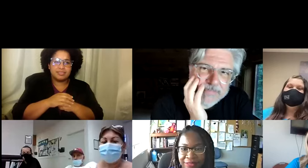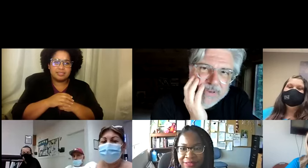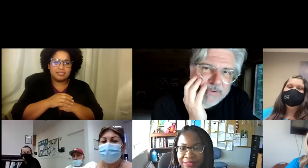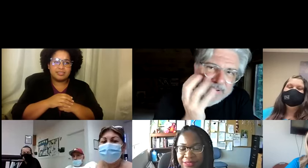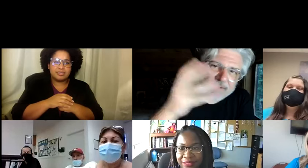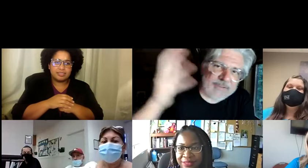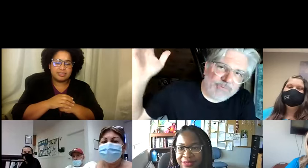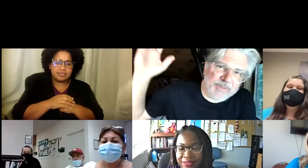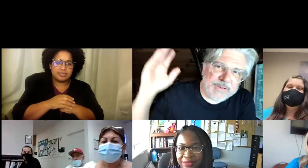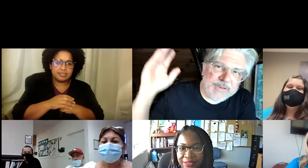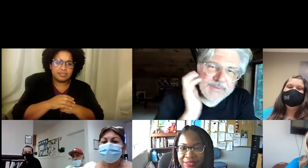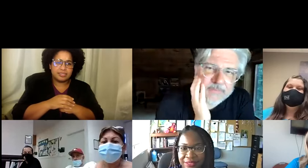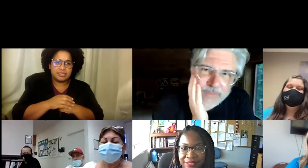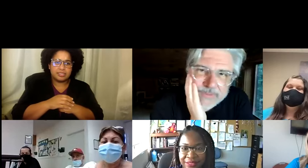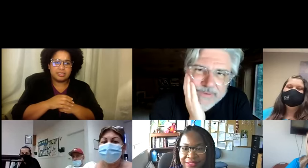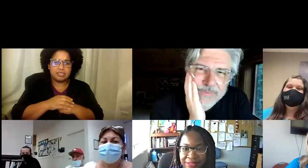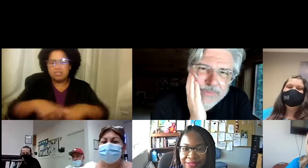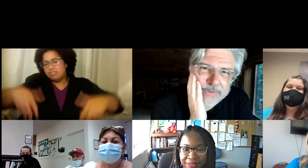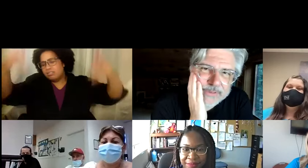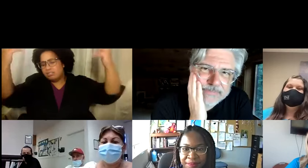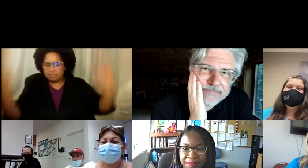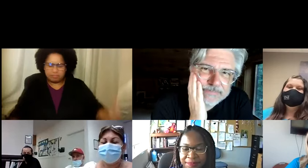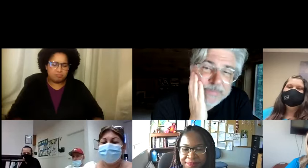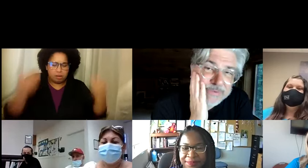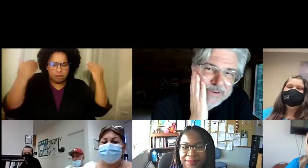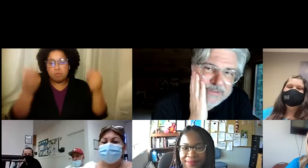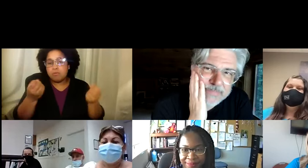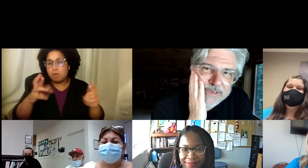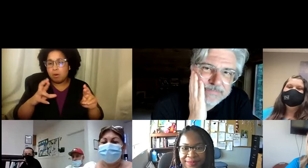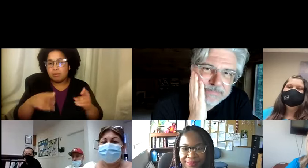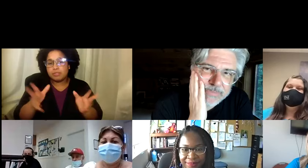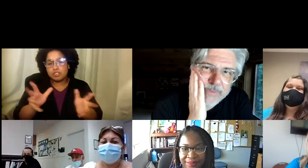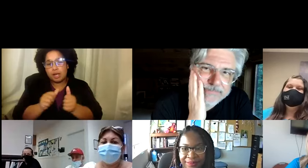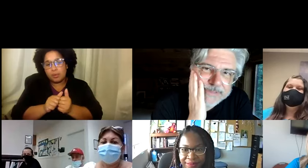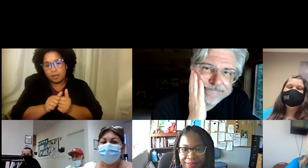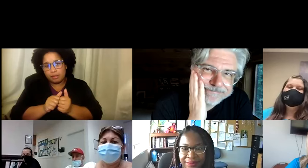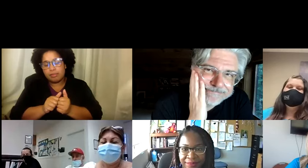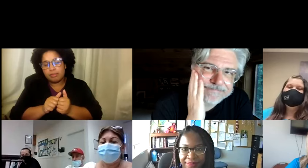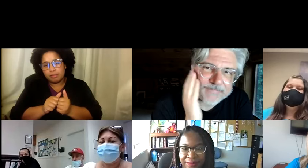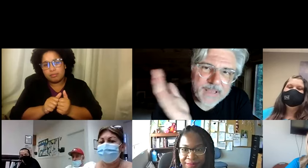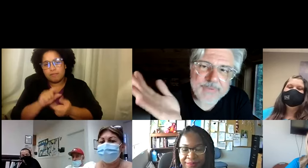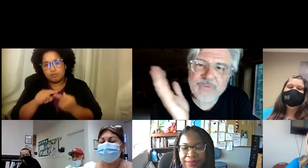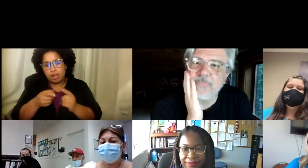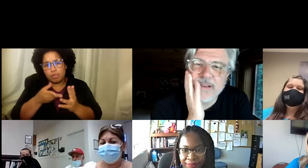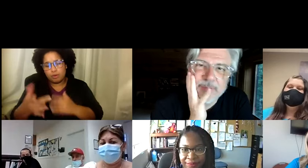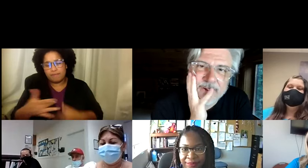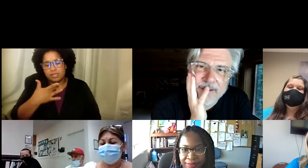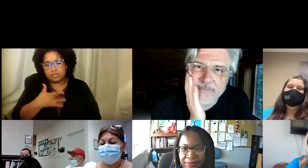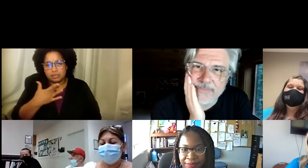no se pudo. Pero ella me ayudó con eso. Sí. Así es. ¿Verdad? A veces. Uno pasa algo.